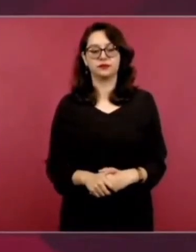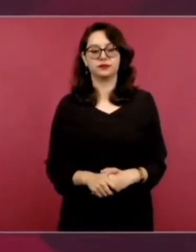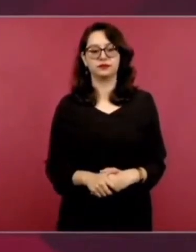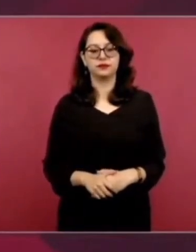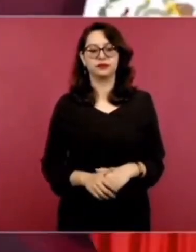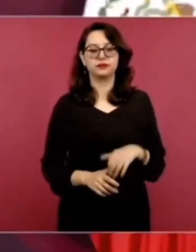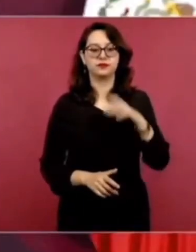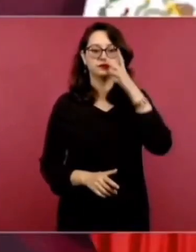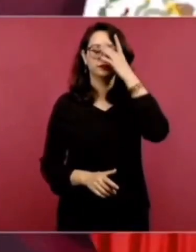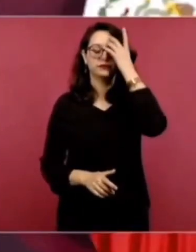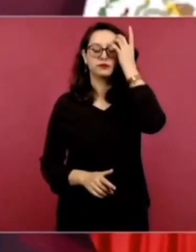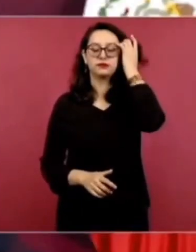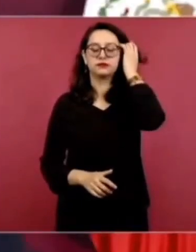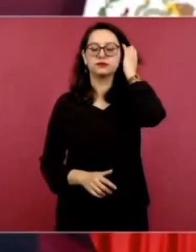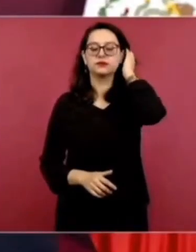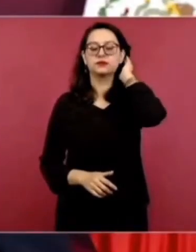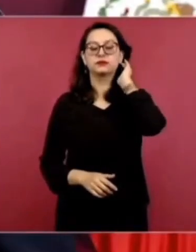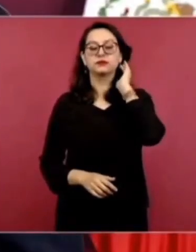sostienen